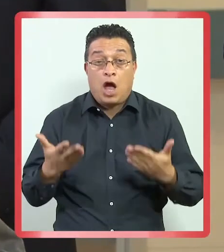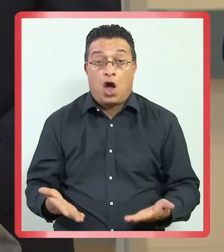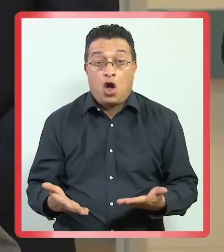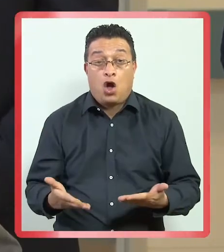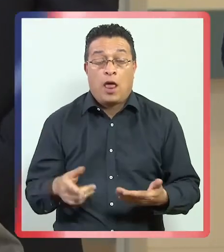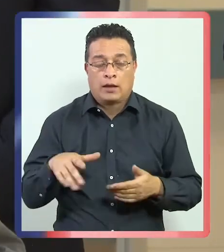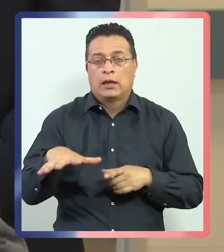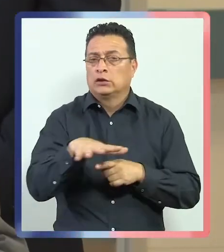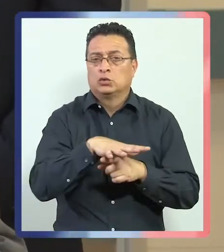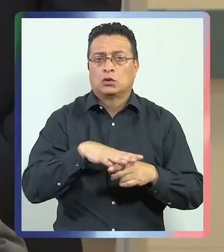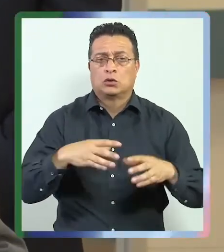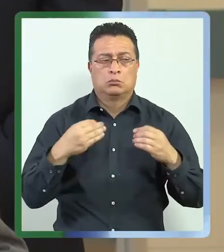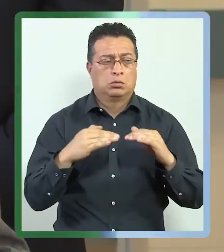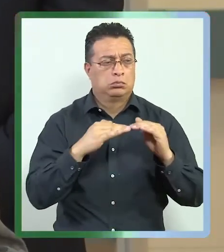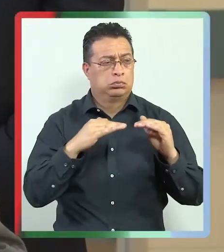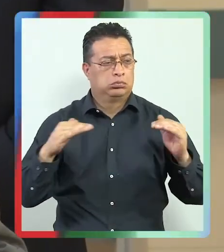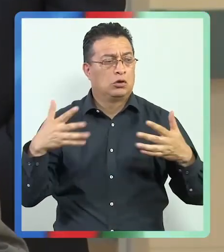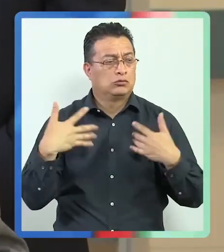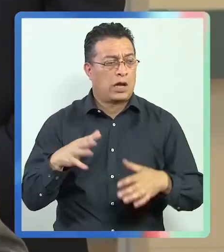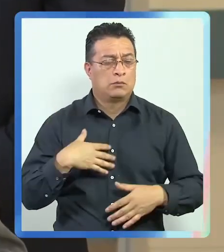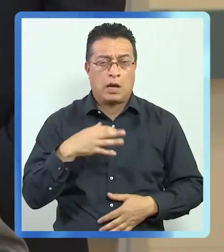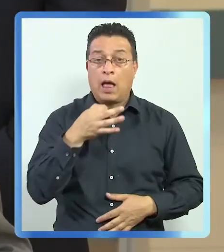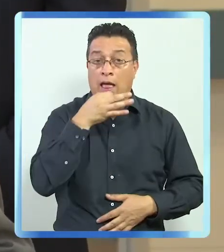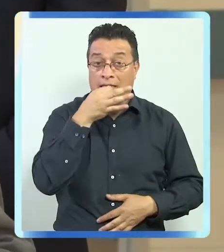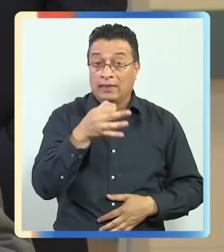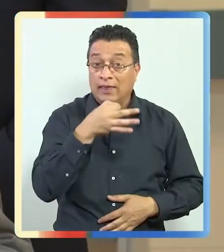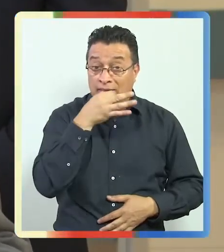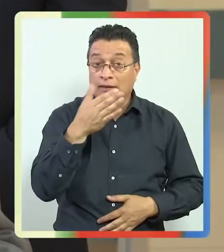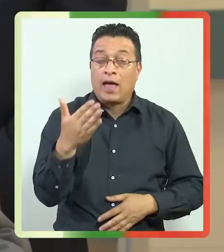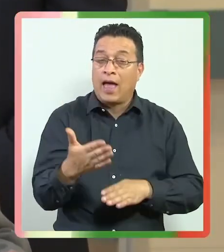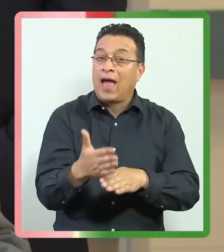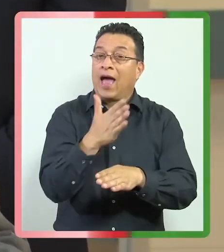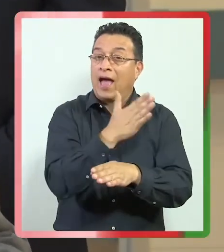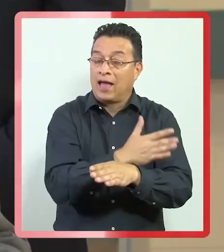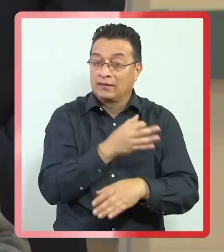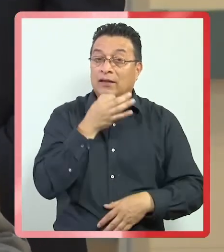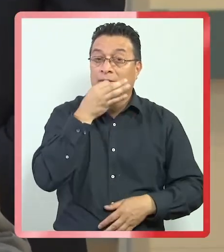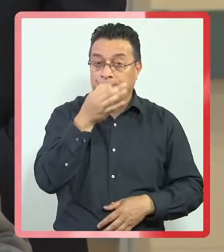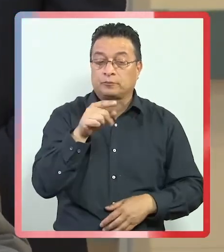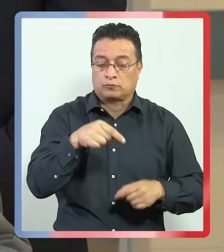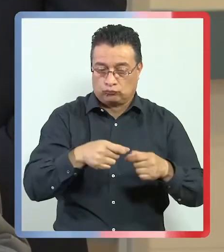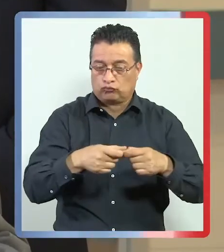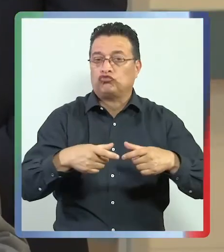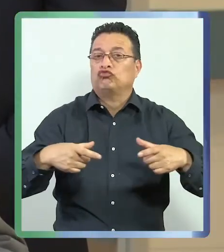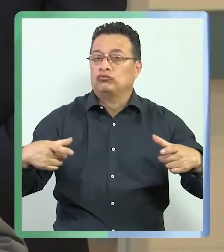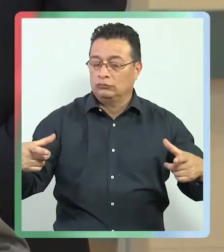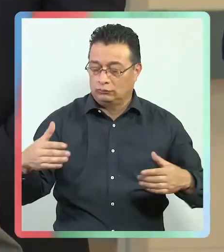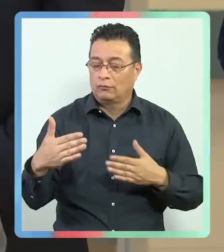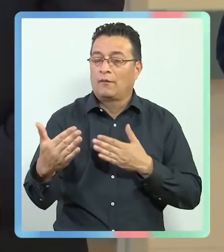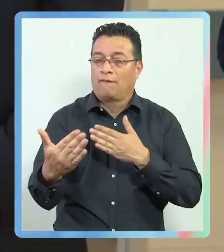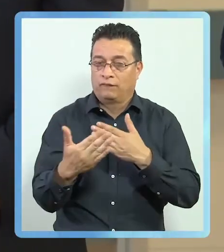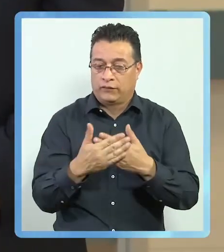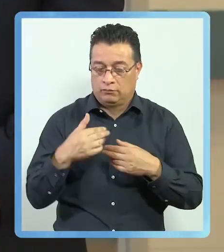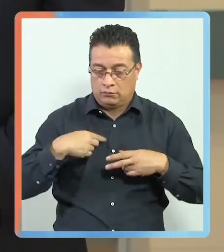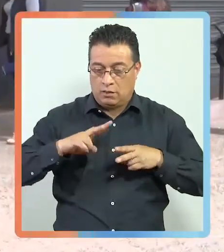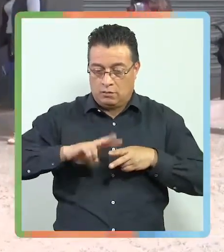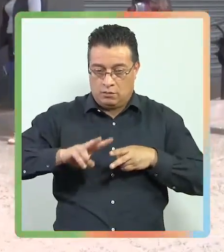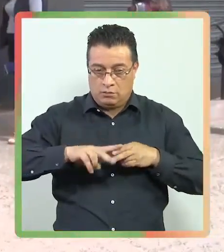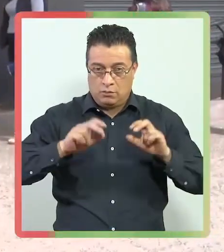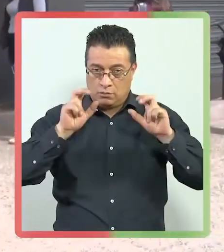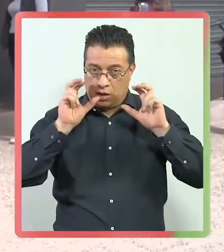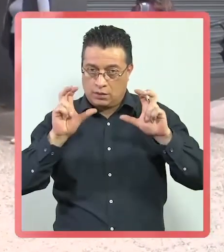situación estable, pero yo dije ya, adelanté, que los casos van a aumentar y tenemos que estar preparados para eso.